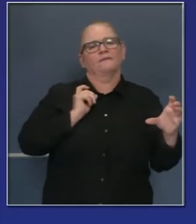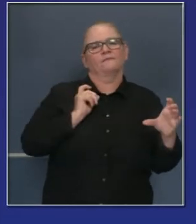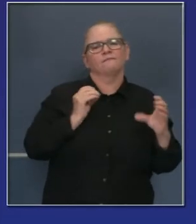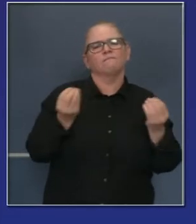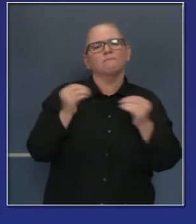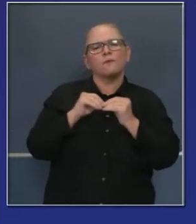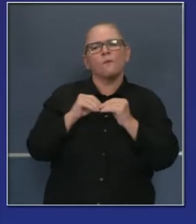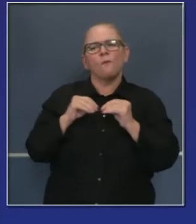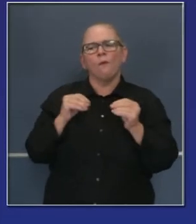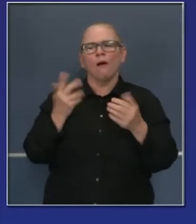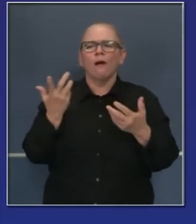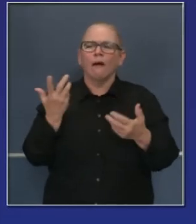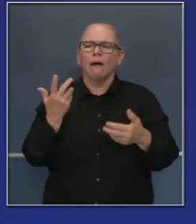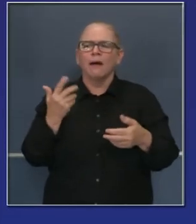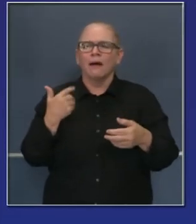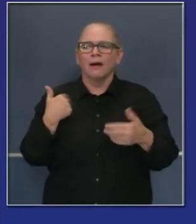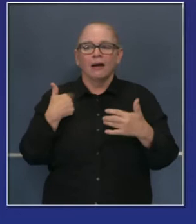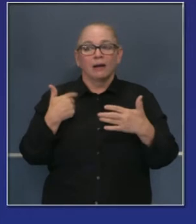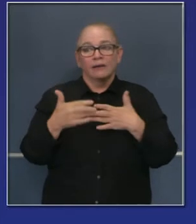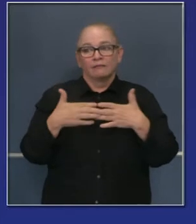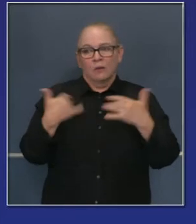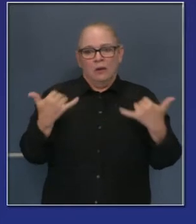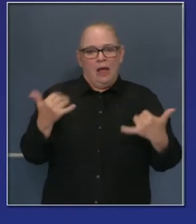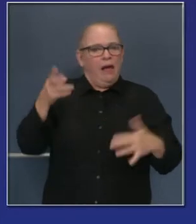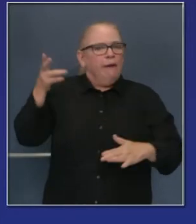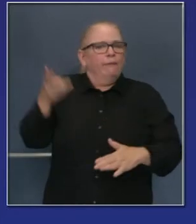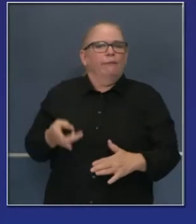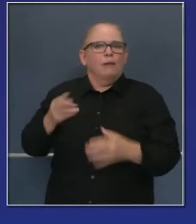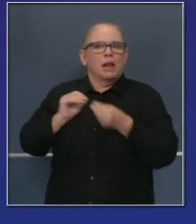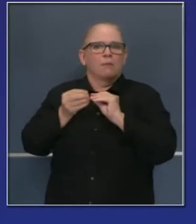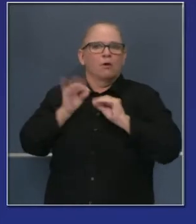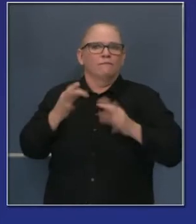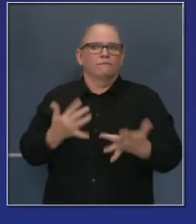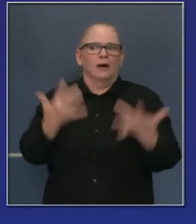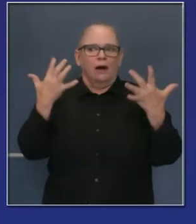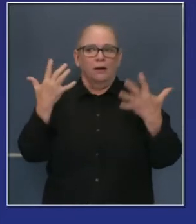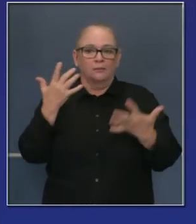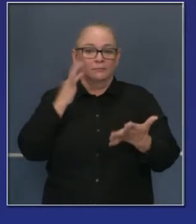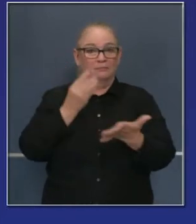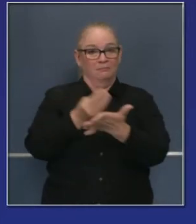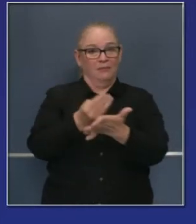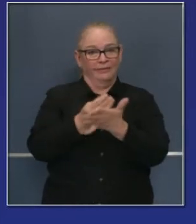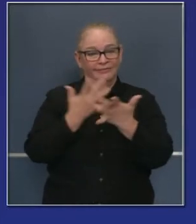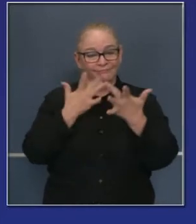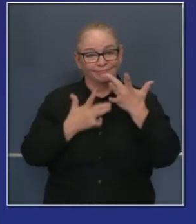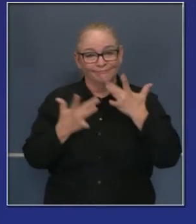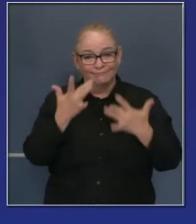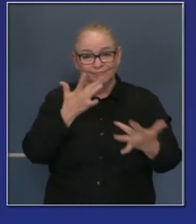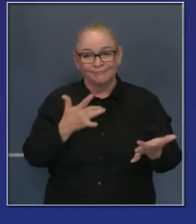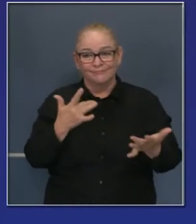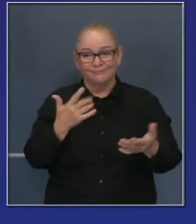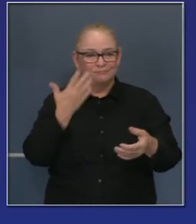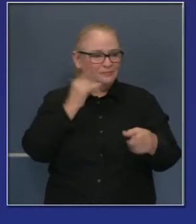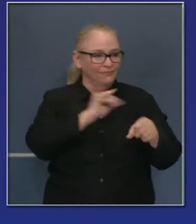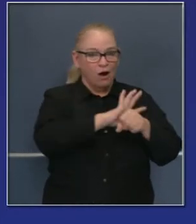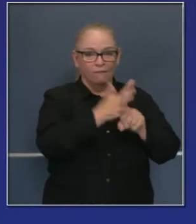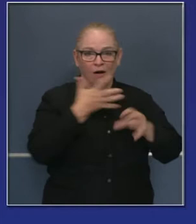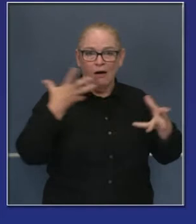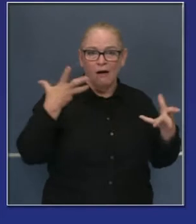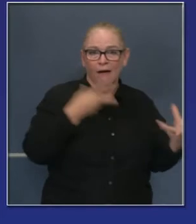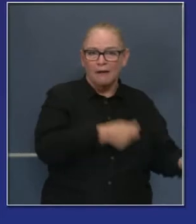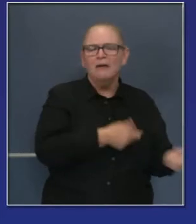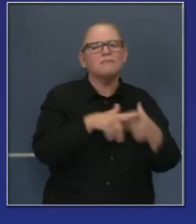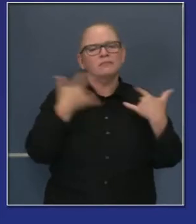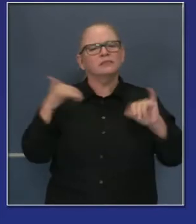que estamos recibiendo a pesar de este reto histórico con lo que nos falta, con los déficit que tenemos en el presupuesto.